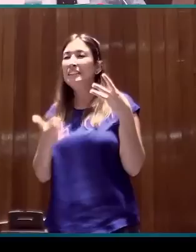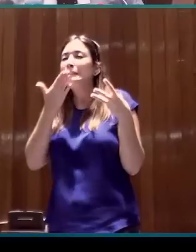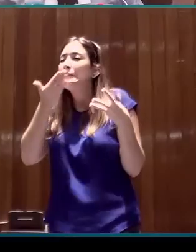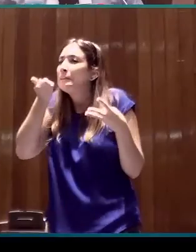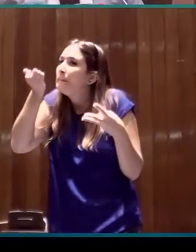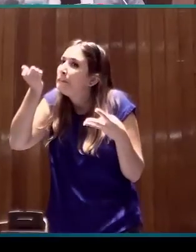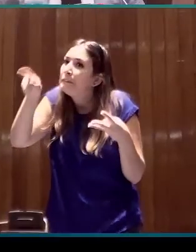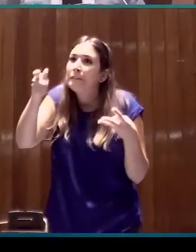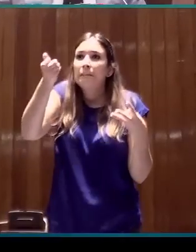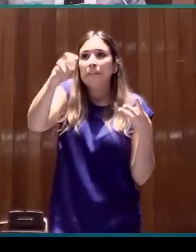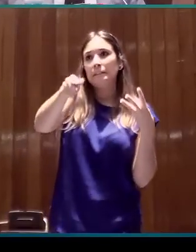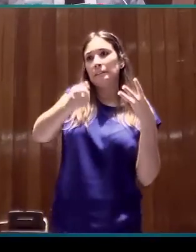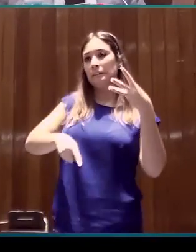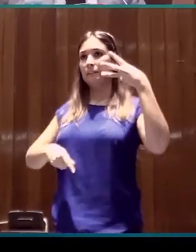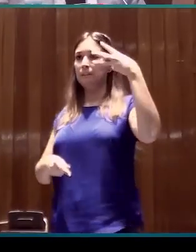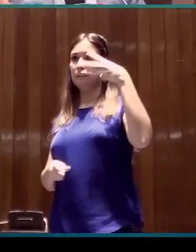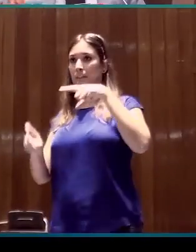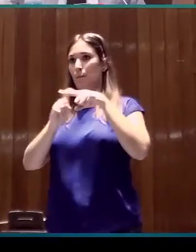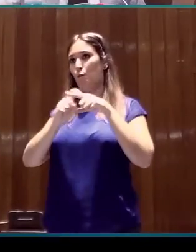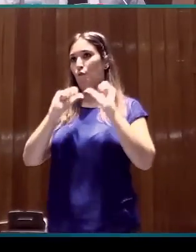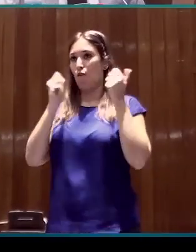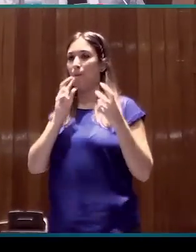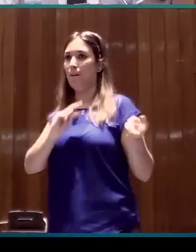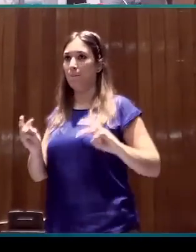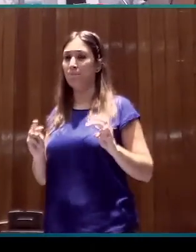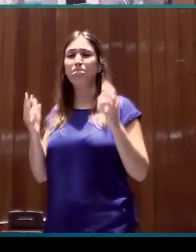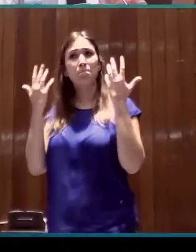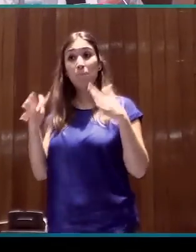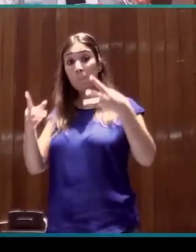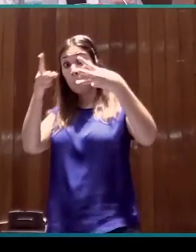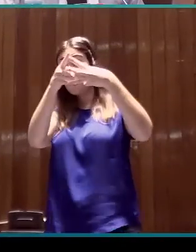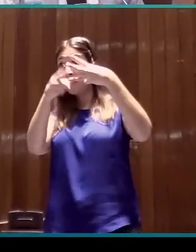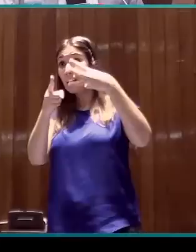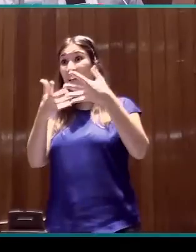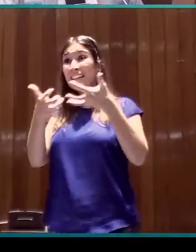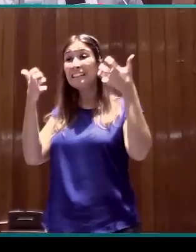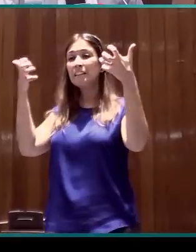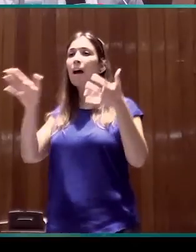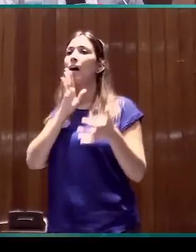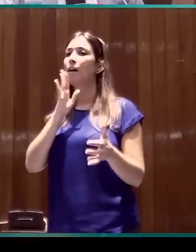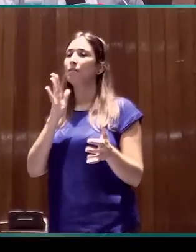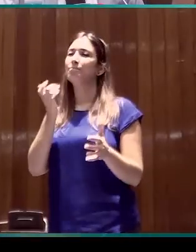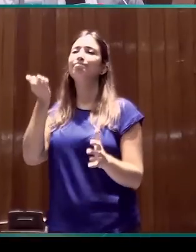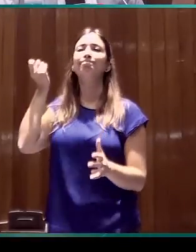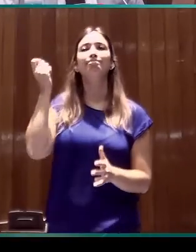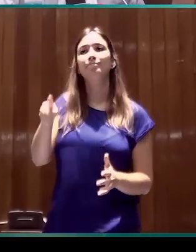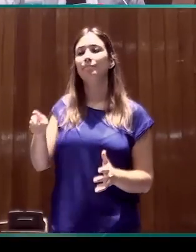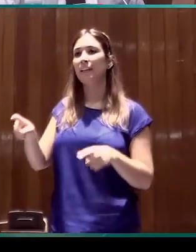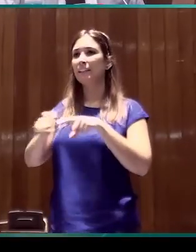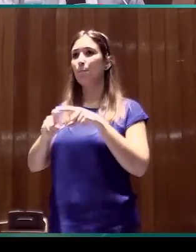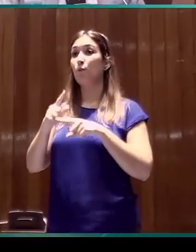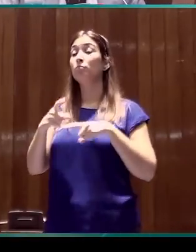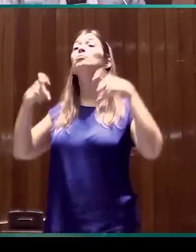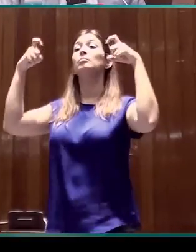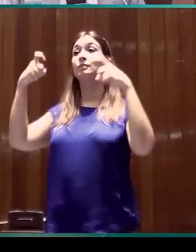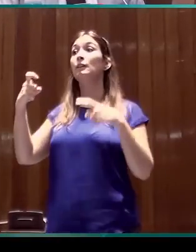de las tres traducciones. En cualquier caso, las tres estructuras comparten ese rasgo no manual de